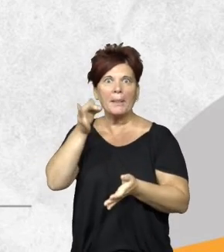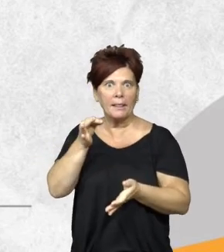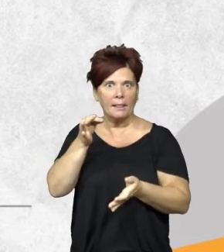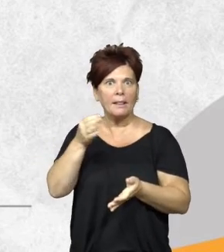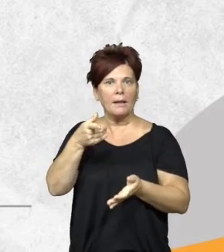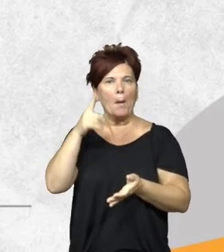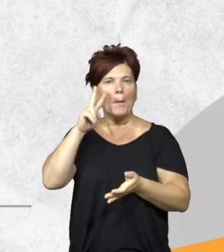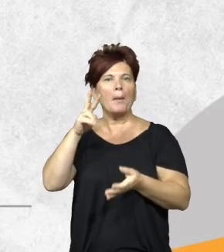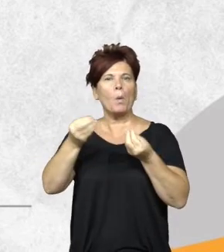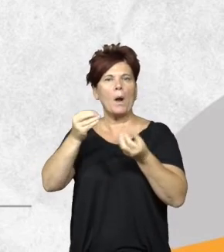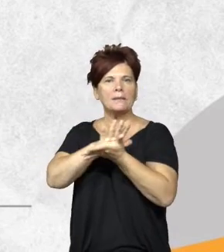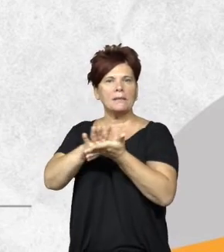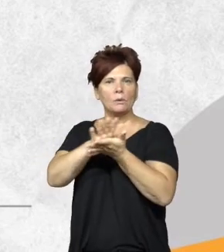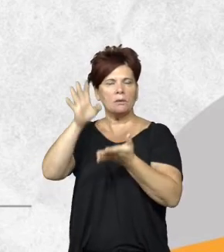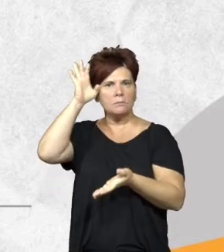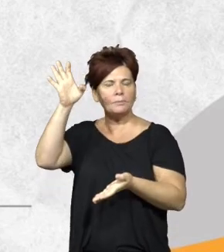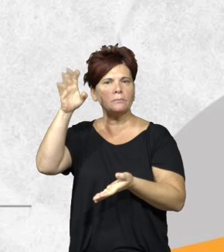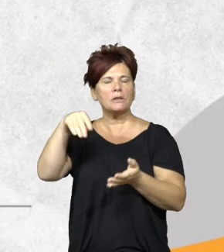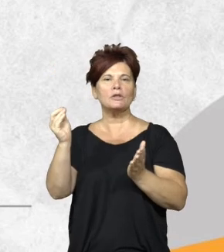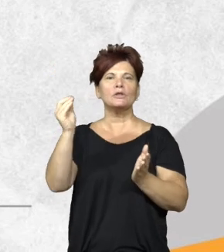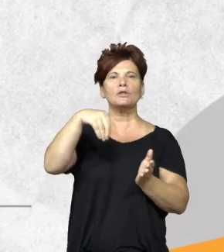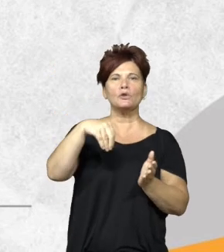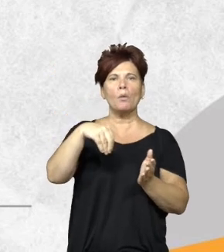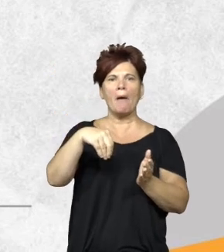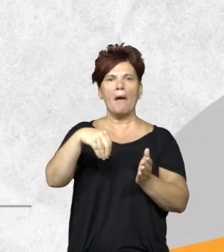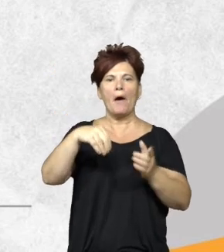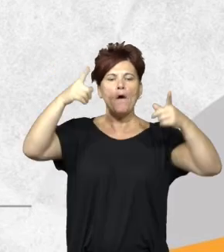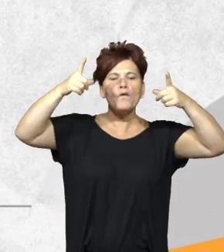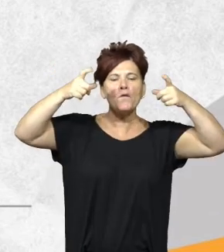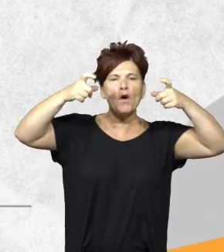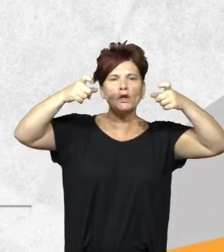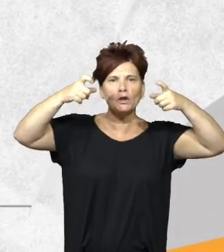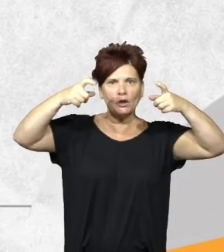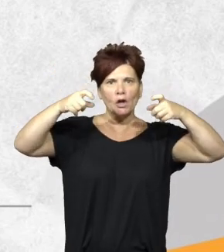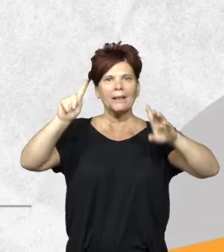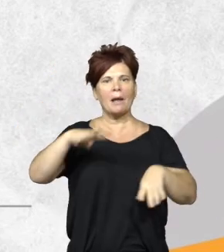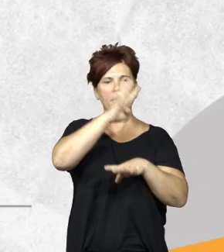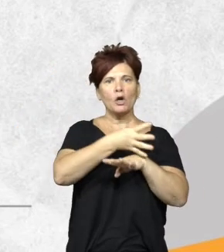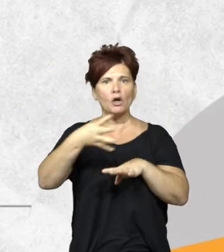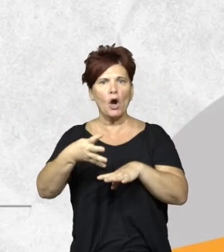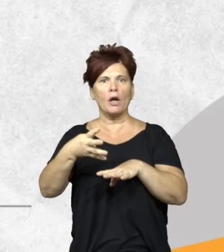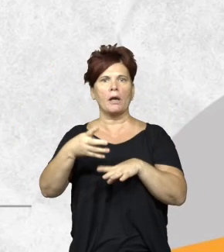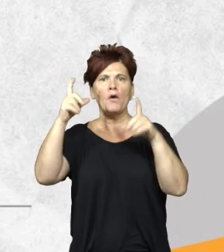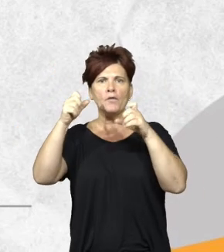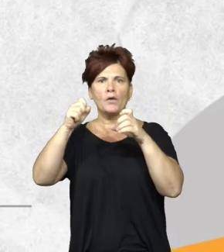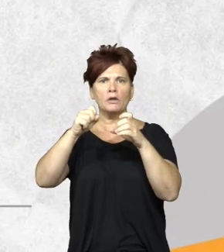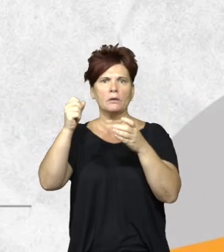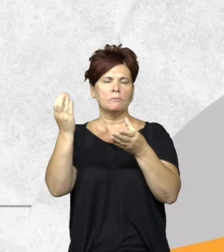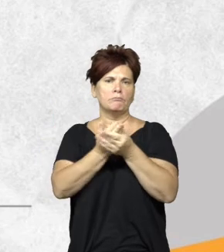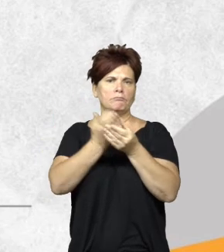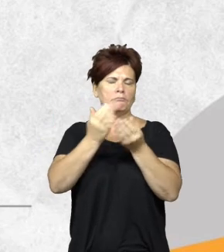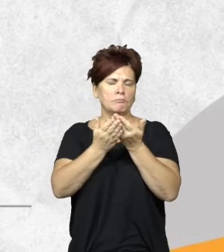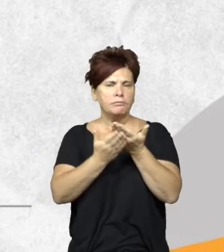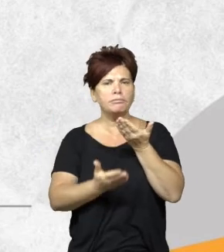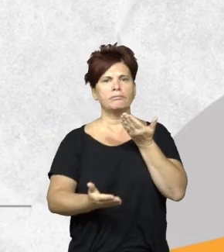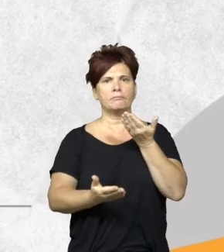agravantes se le agrega a esto una foto satelital y un croquis y las fotografías a partir